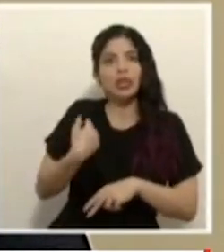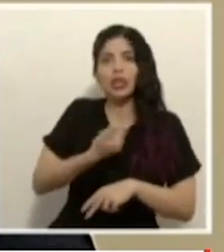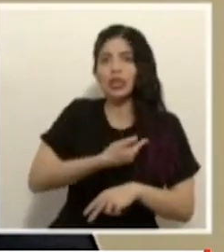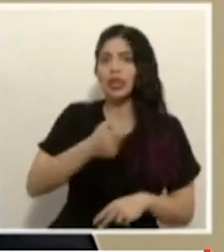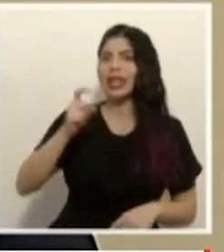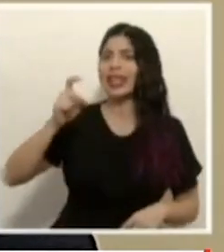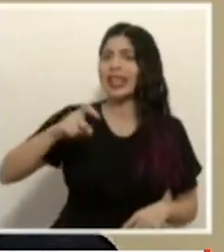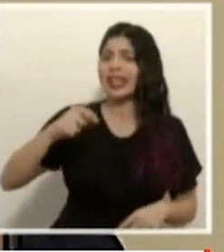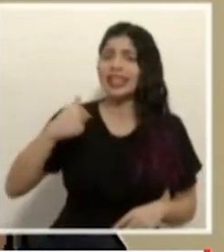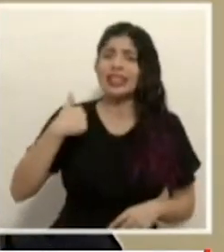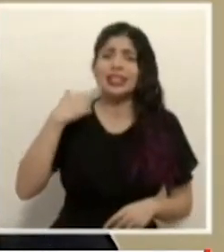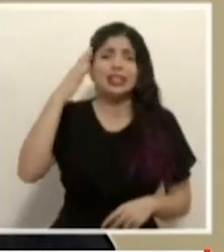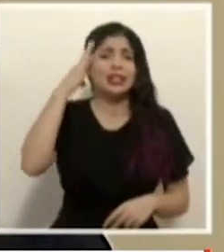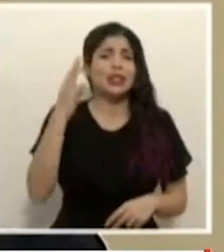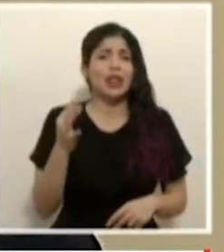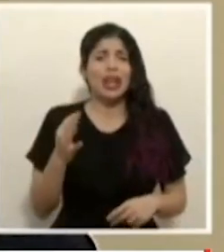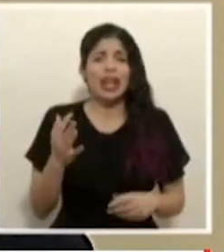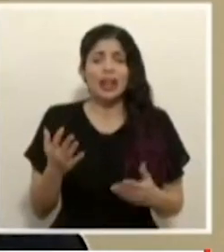yo creo que